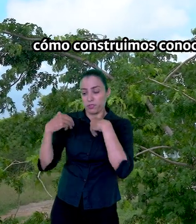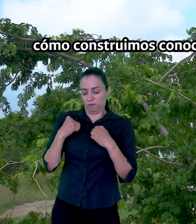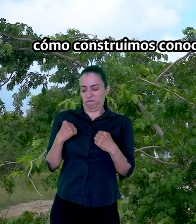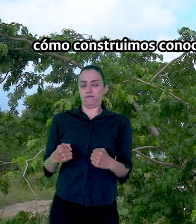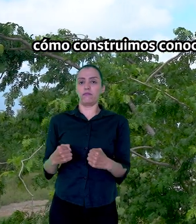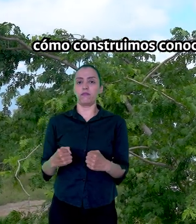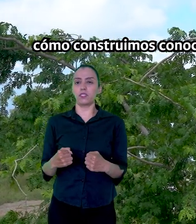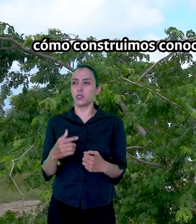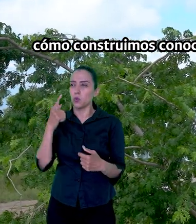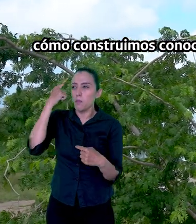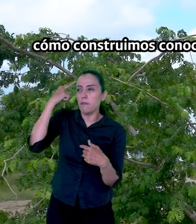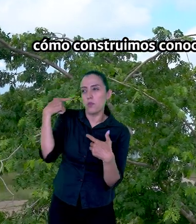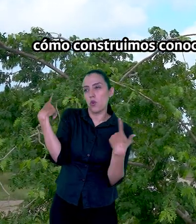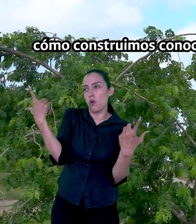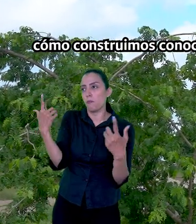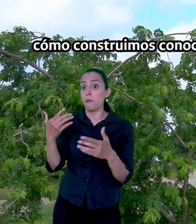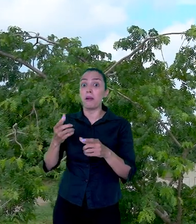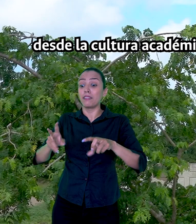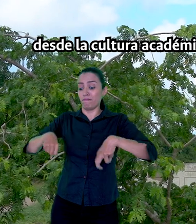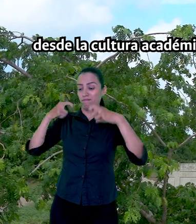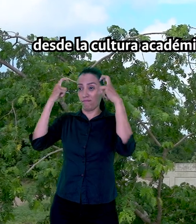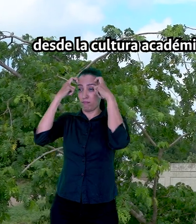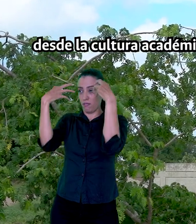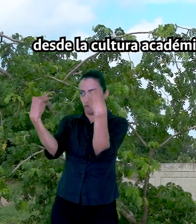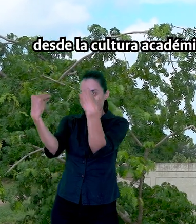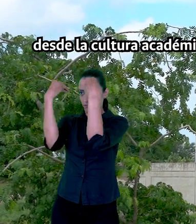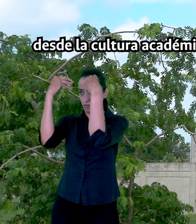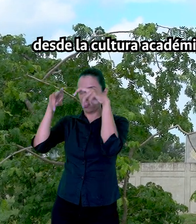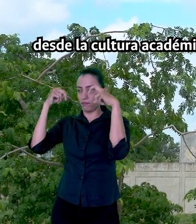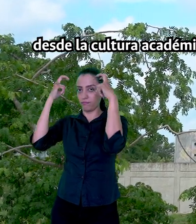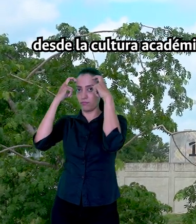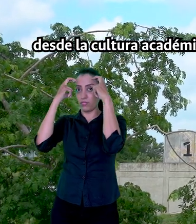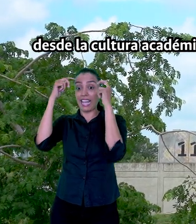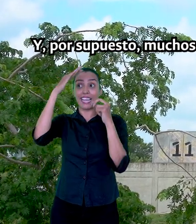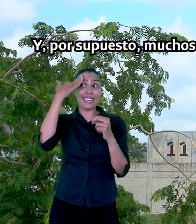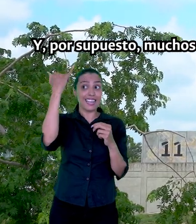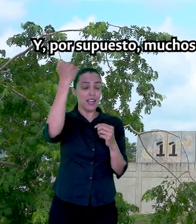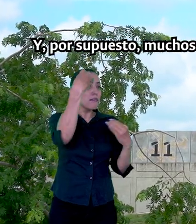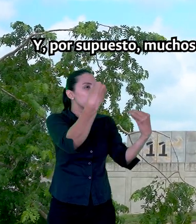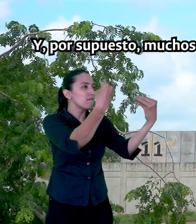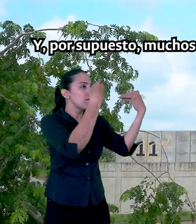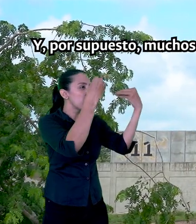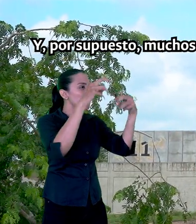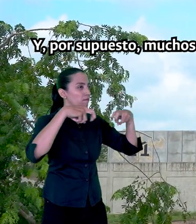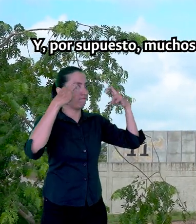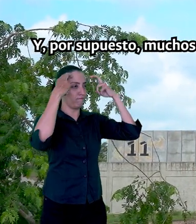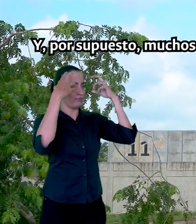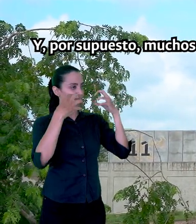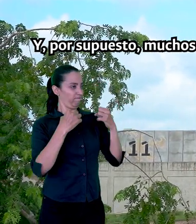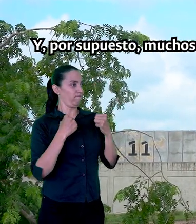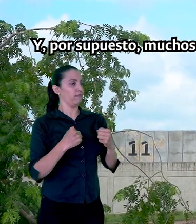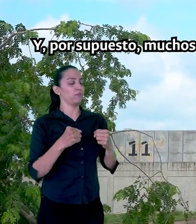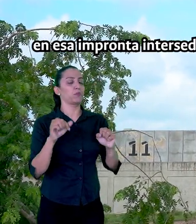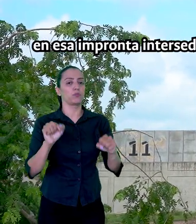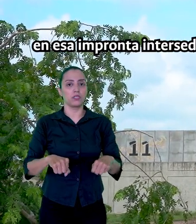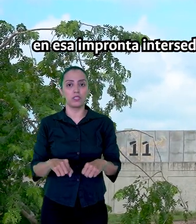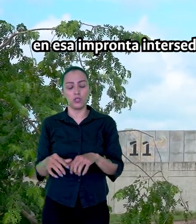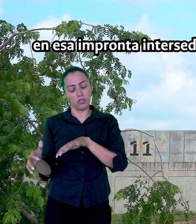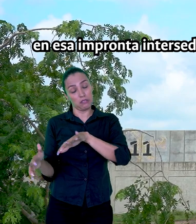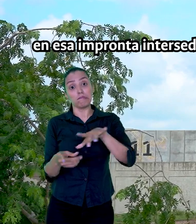construimos conocimiento desde la cultura académica. Y, por supuesto, muchos otros más